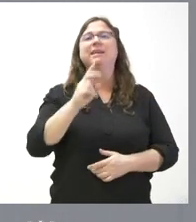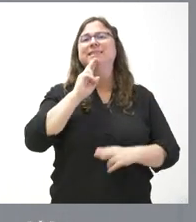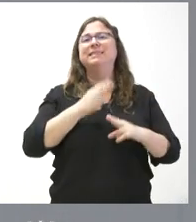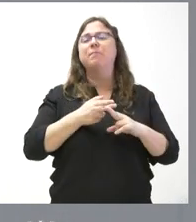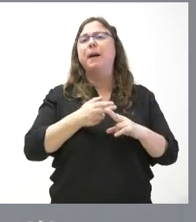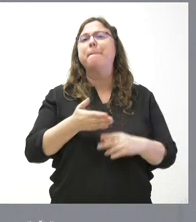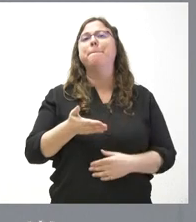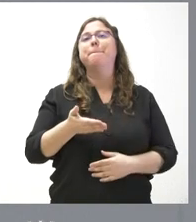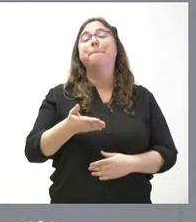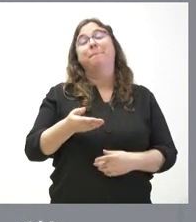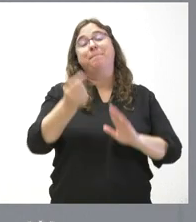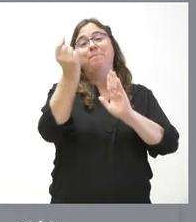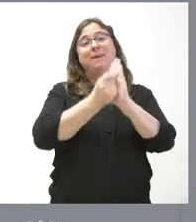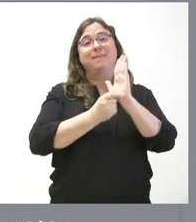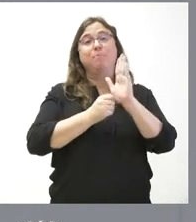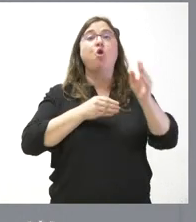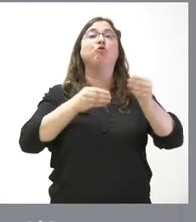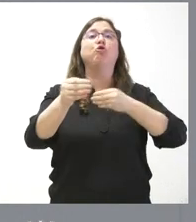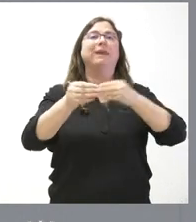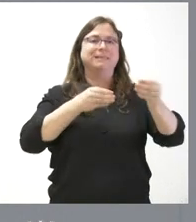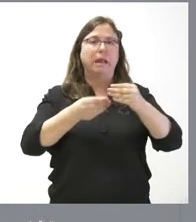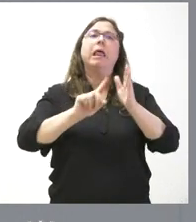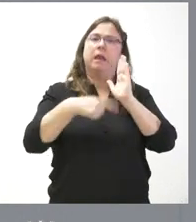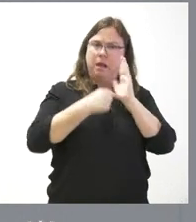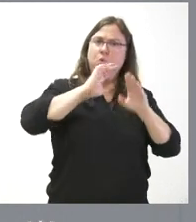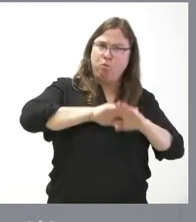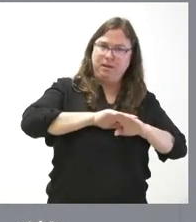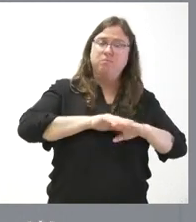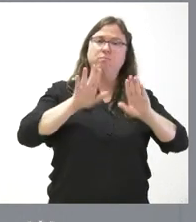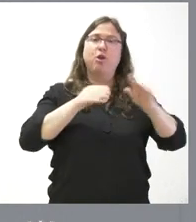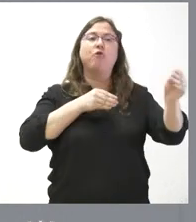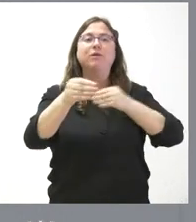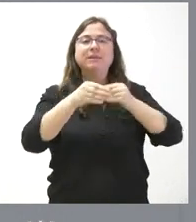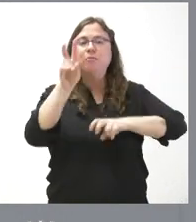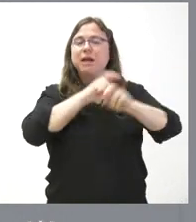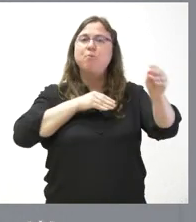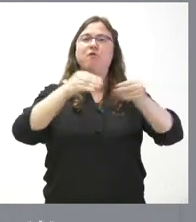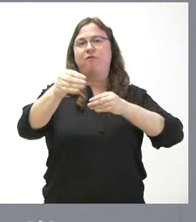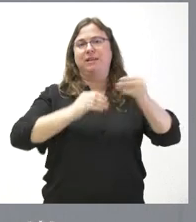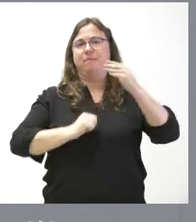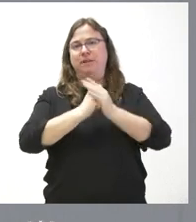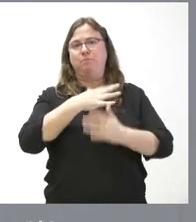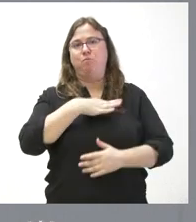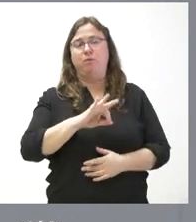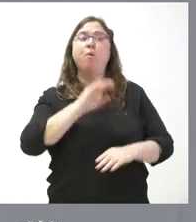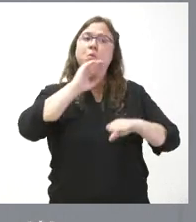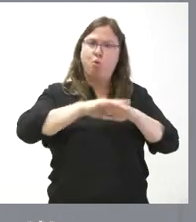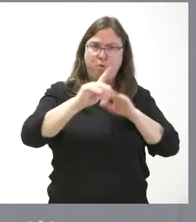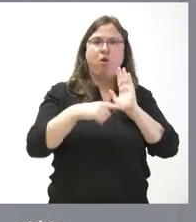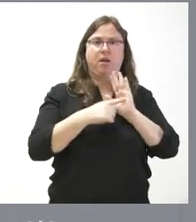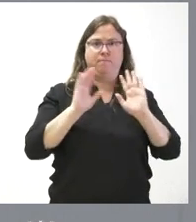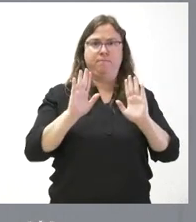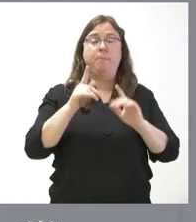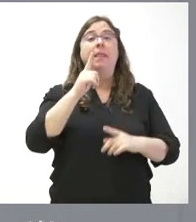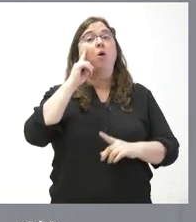de flexibilidad dentro de la ley. Buscamos siempre la máxima flexibilidad dentro de la ley y con el objeto de no causar